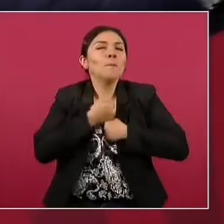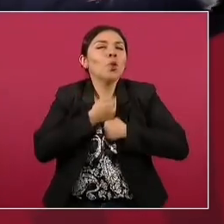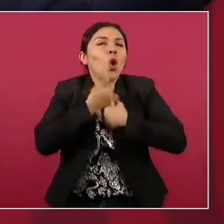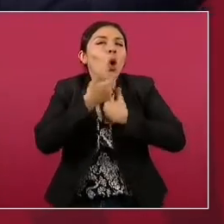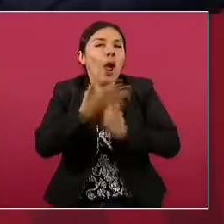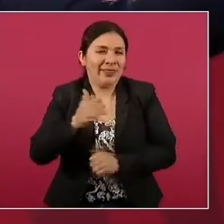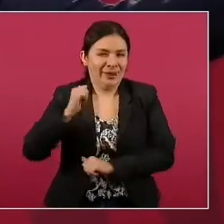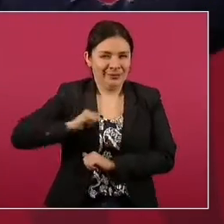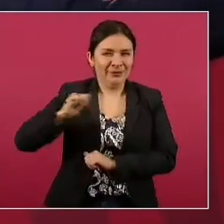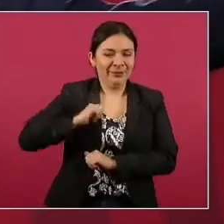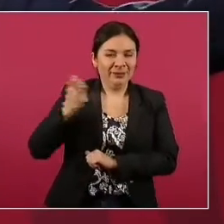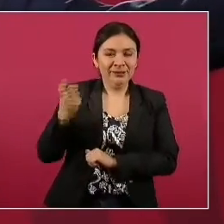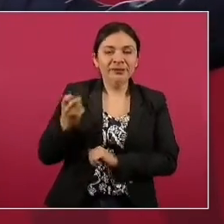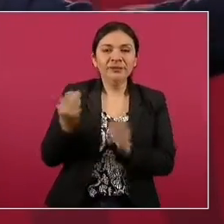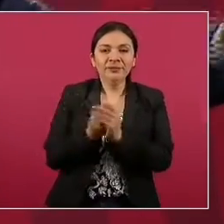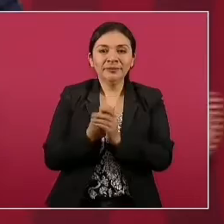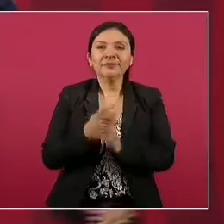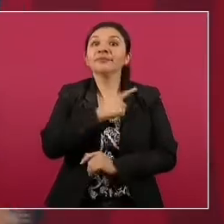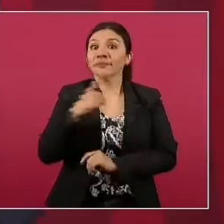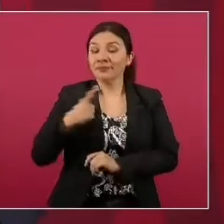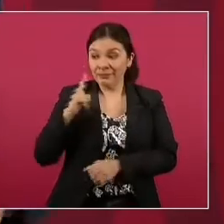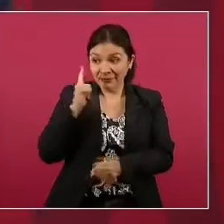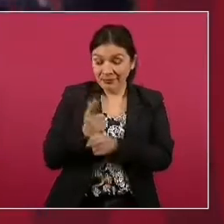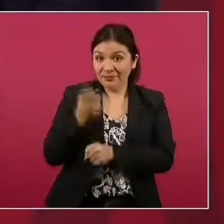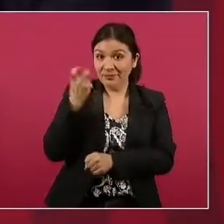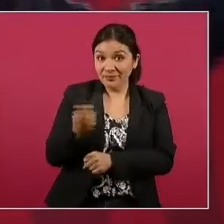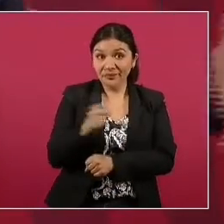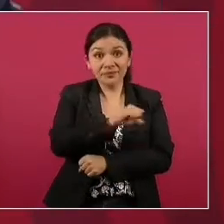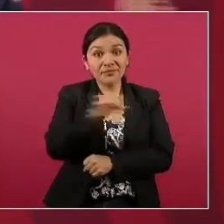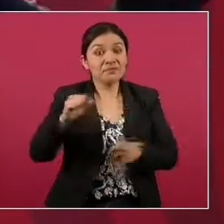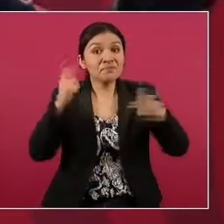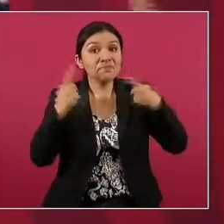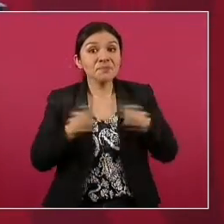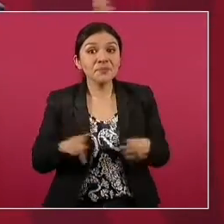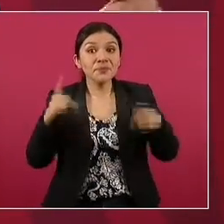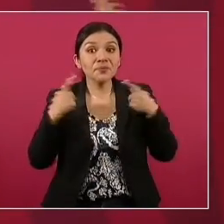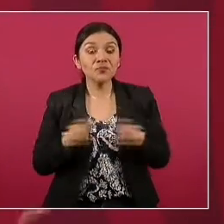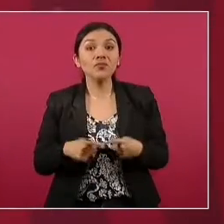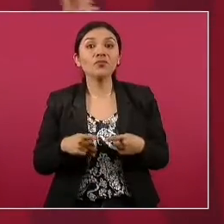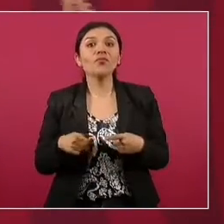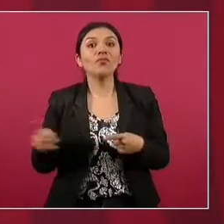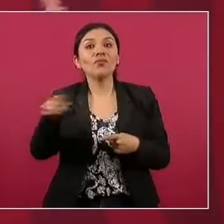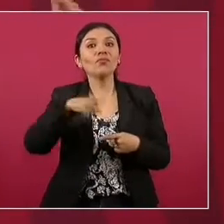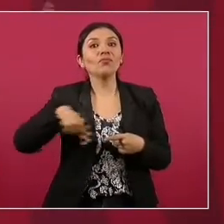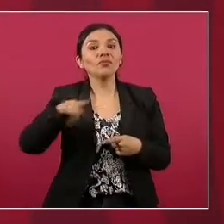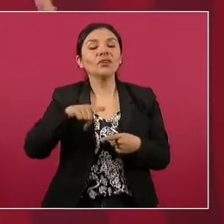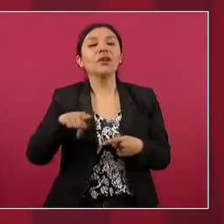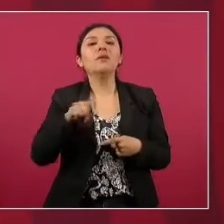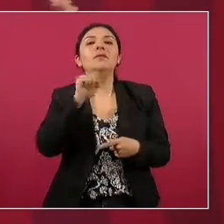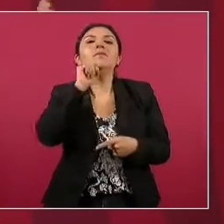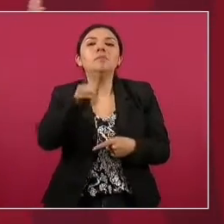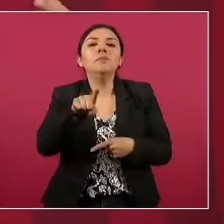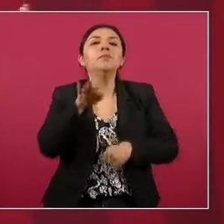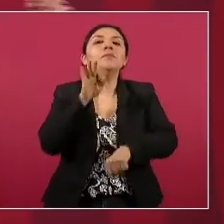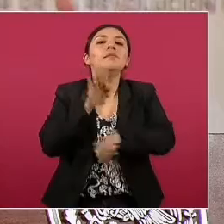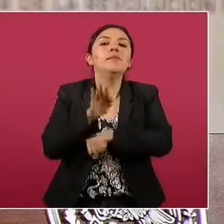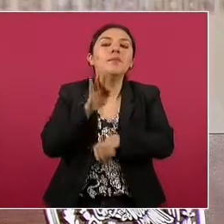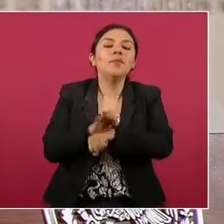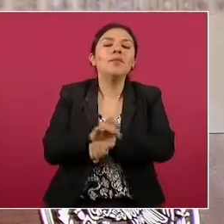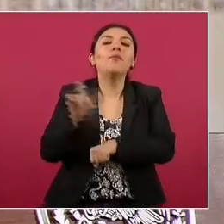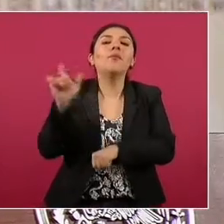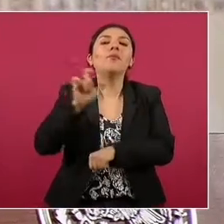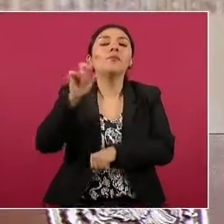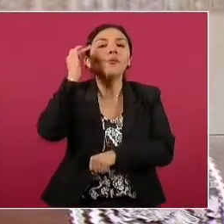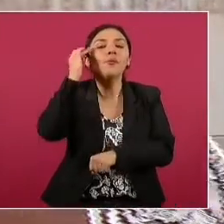porque también eso hay que tomarlo en cuenta. Gente que es consecuente en un